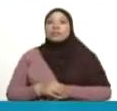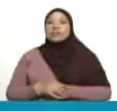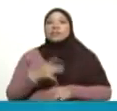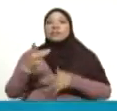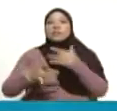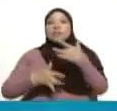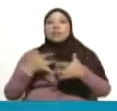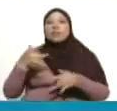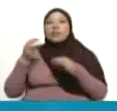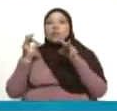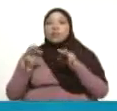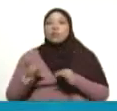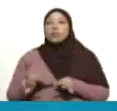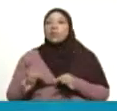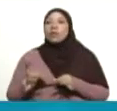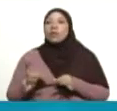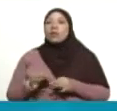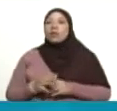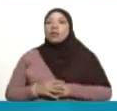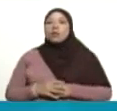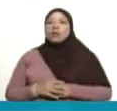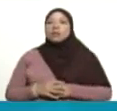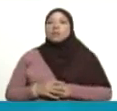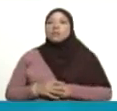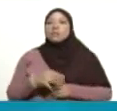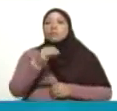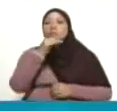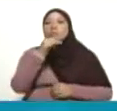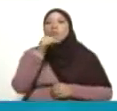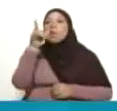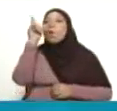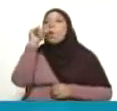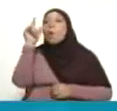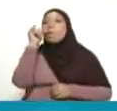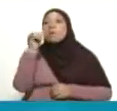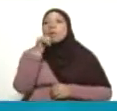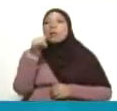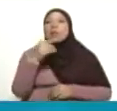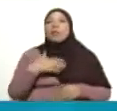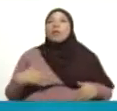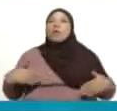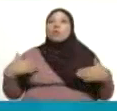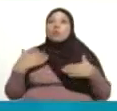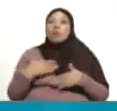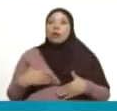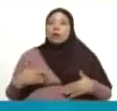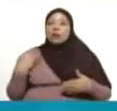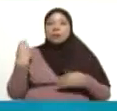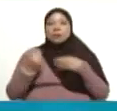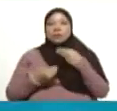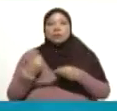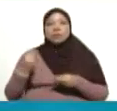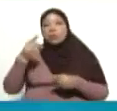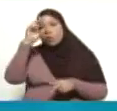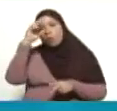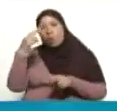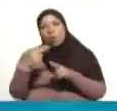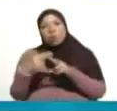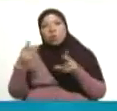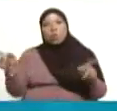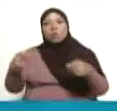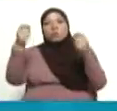nuestra gente. Y Roberto Hernández Montoya fue un hombre de bien que hizo el bien. Honor y gloria